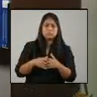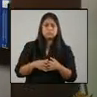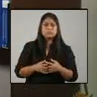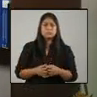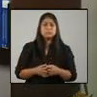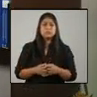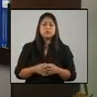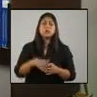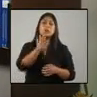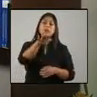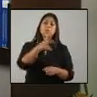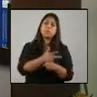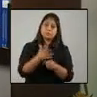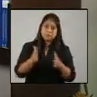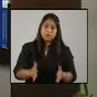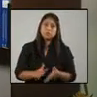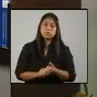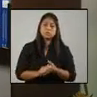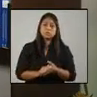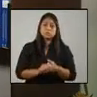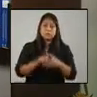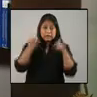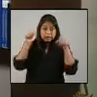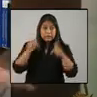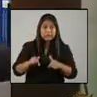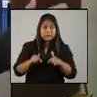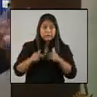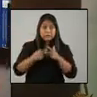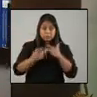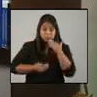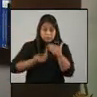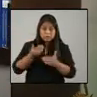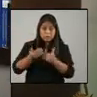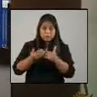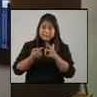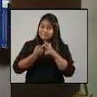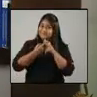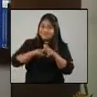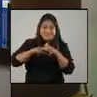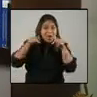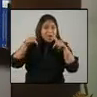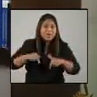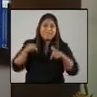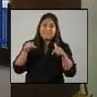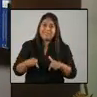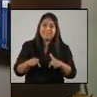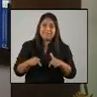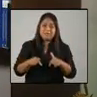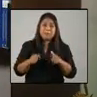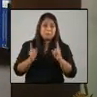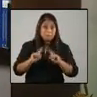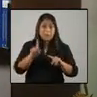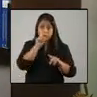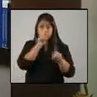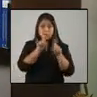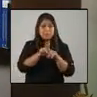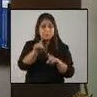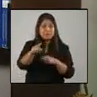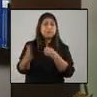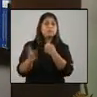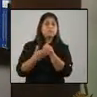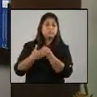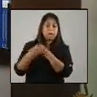Con Ciudadanos, este camino apenas empieza, pero también nos deja muchas